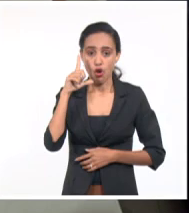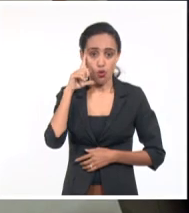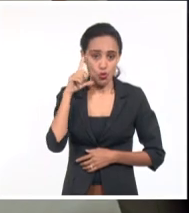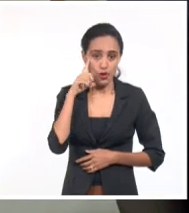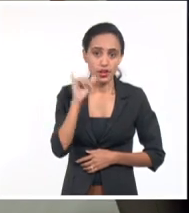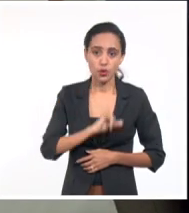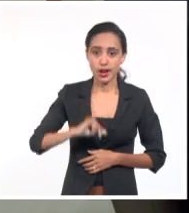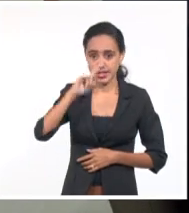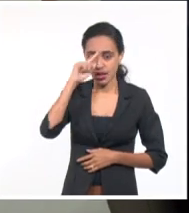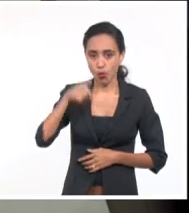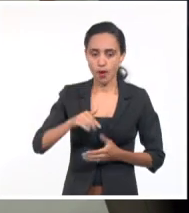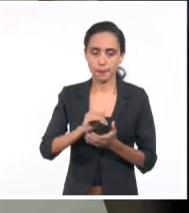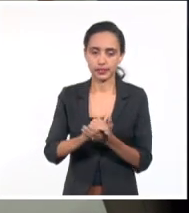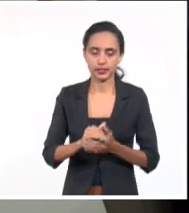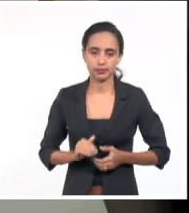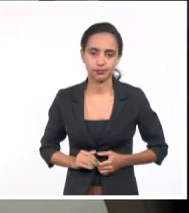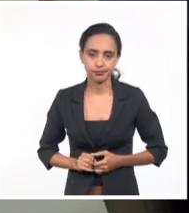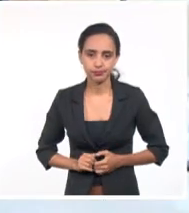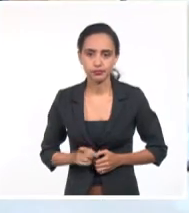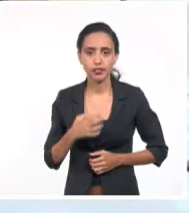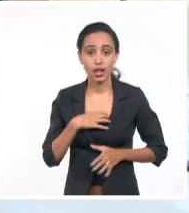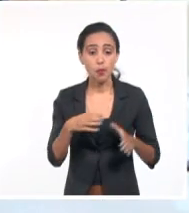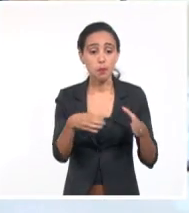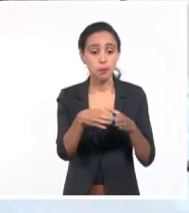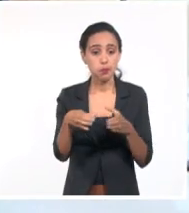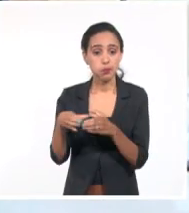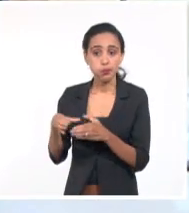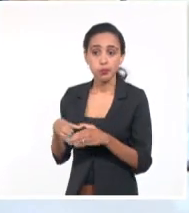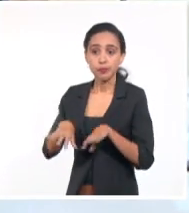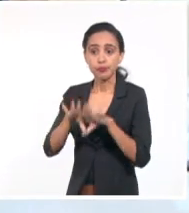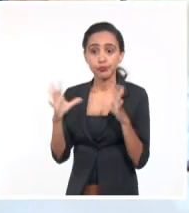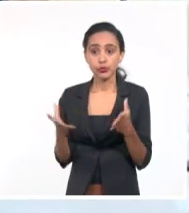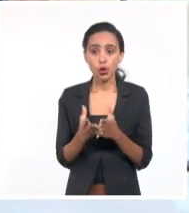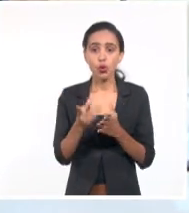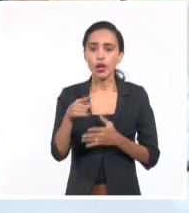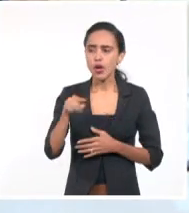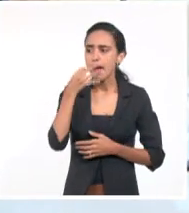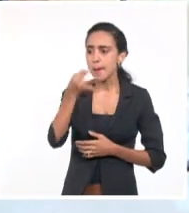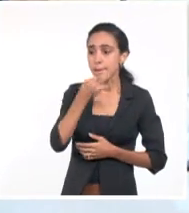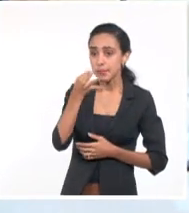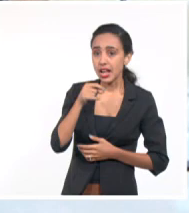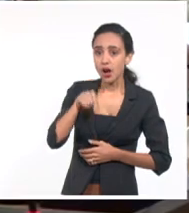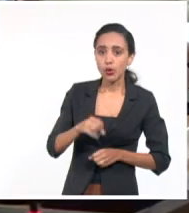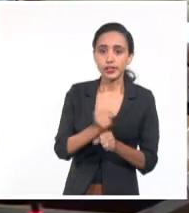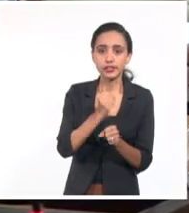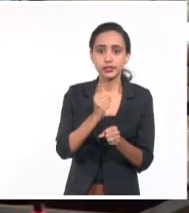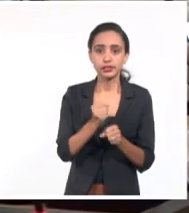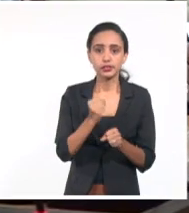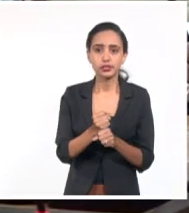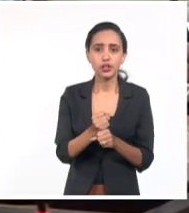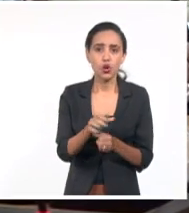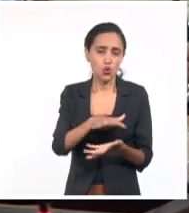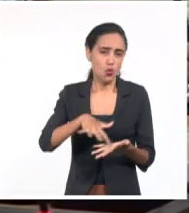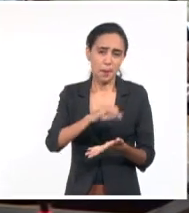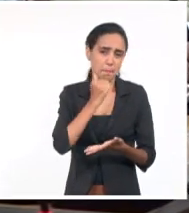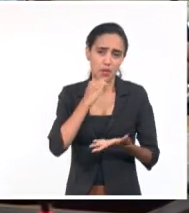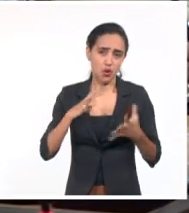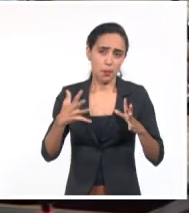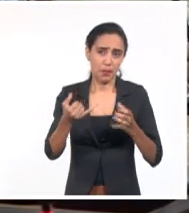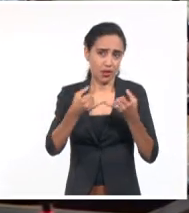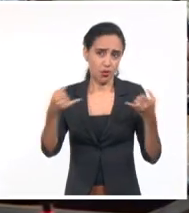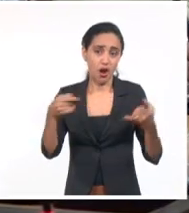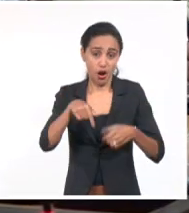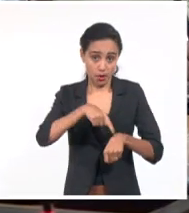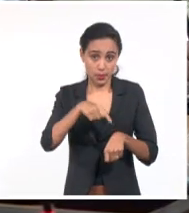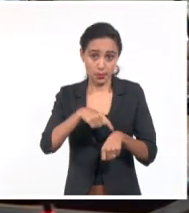Juan y Martínez. Tenemos brigadas en todos los circuitos, ellos nos explican que ahora están trabajando en los tramos más complejos. Ahora mismo